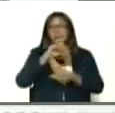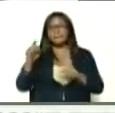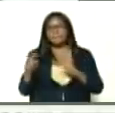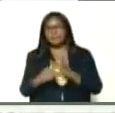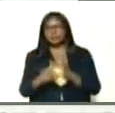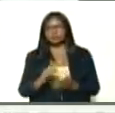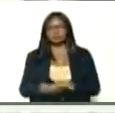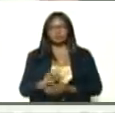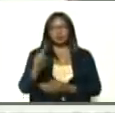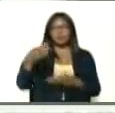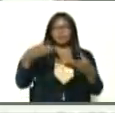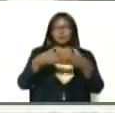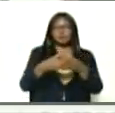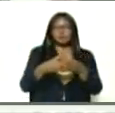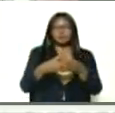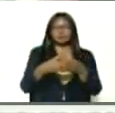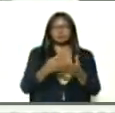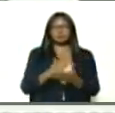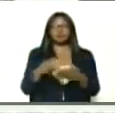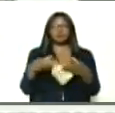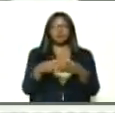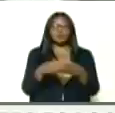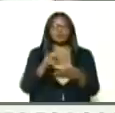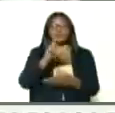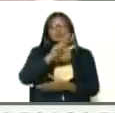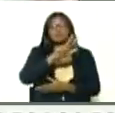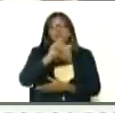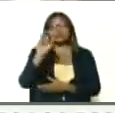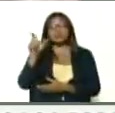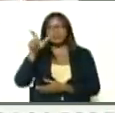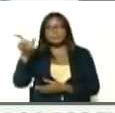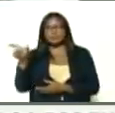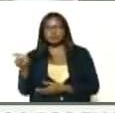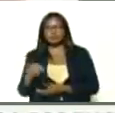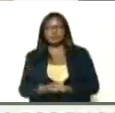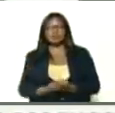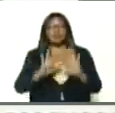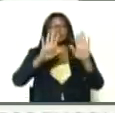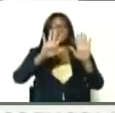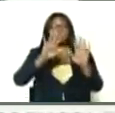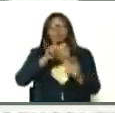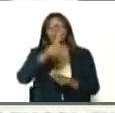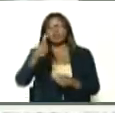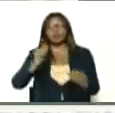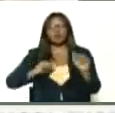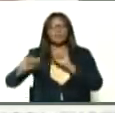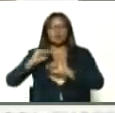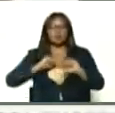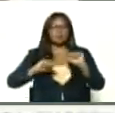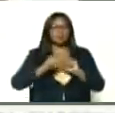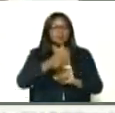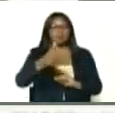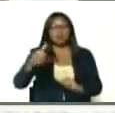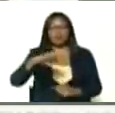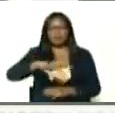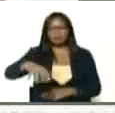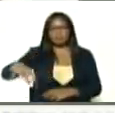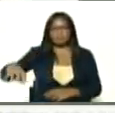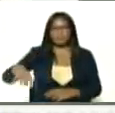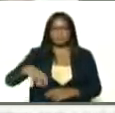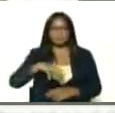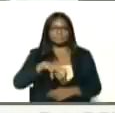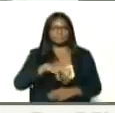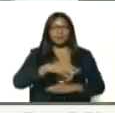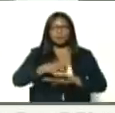en la primera etapa, logramos constituir, un equipo de trescientas personas, diez personas, por cada uno de los movimientos, en cada estado del país, en cada